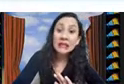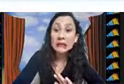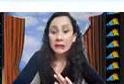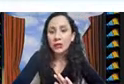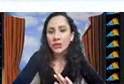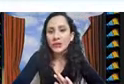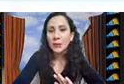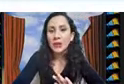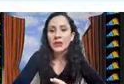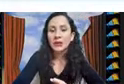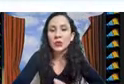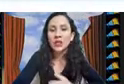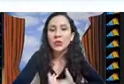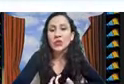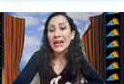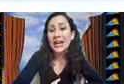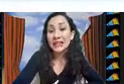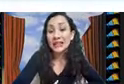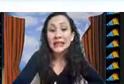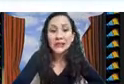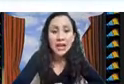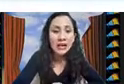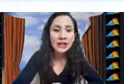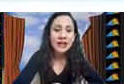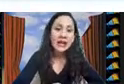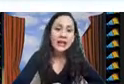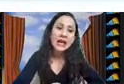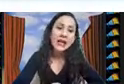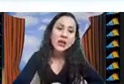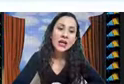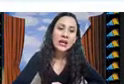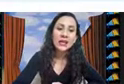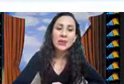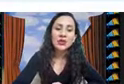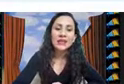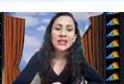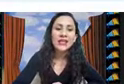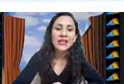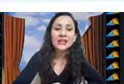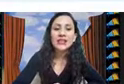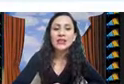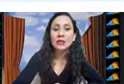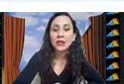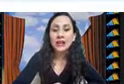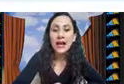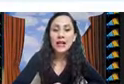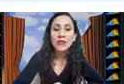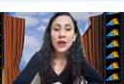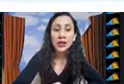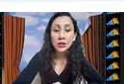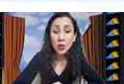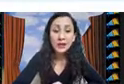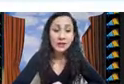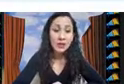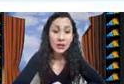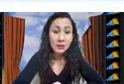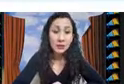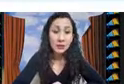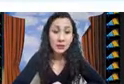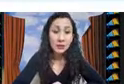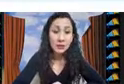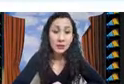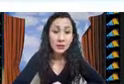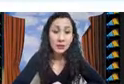que medir lo que está pasando tenemos que caracterizar y aquí lo que queremos hacer es identificar factores